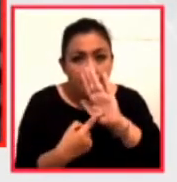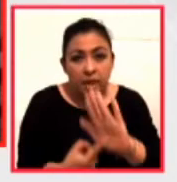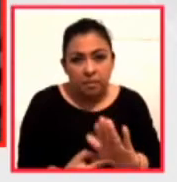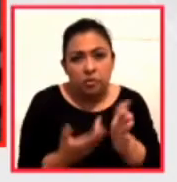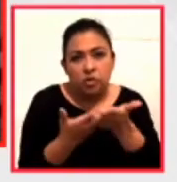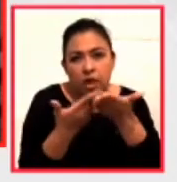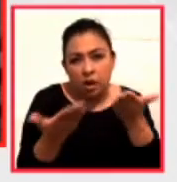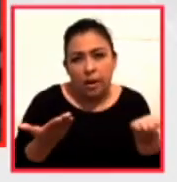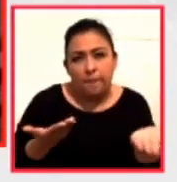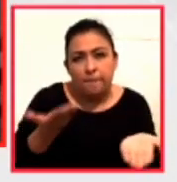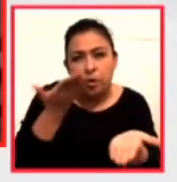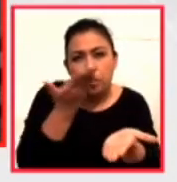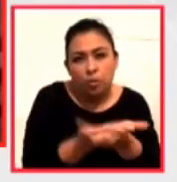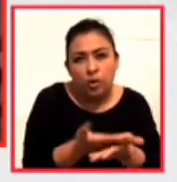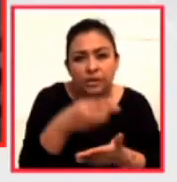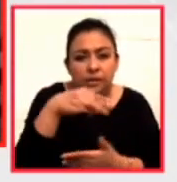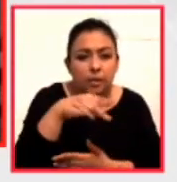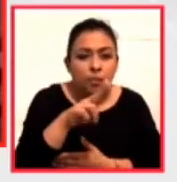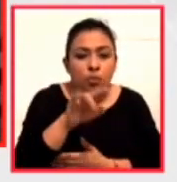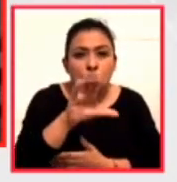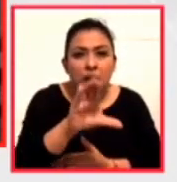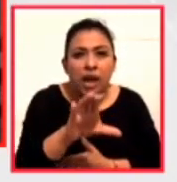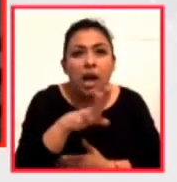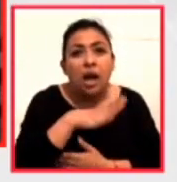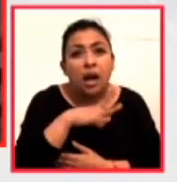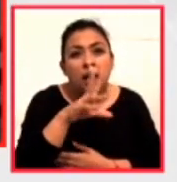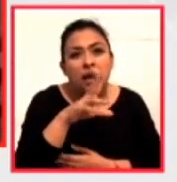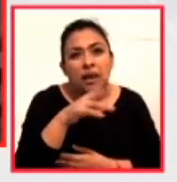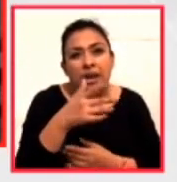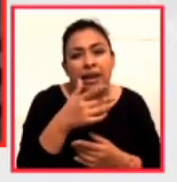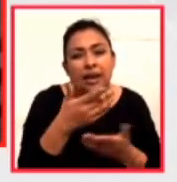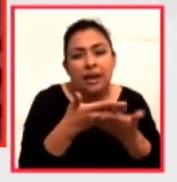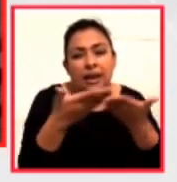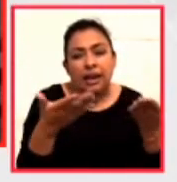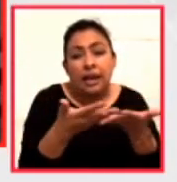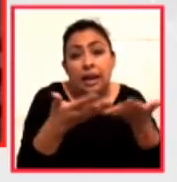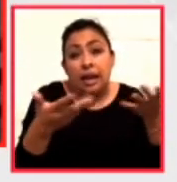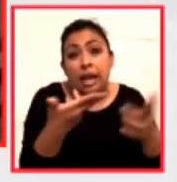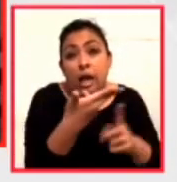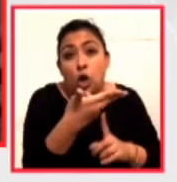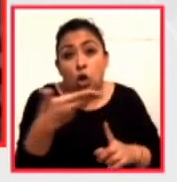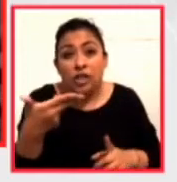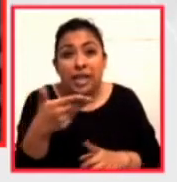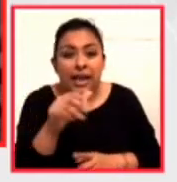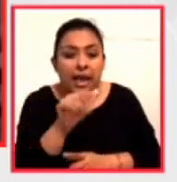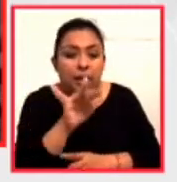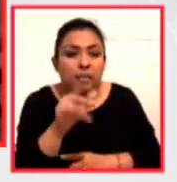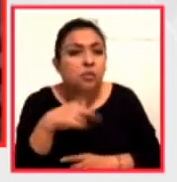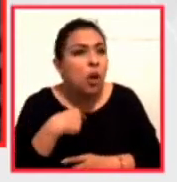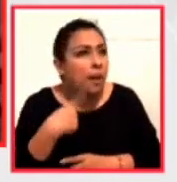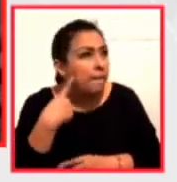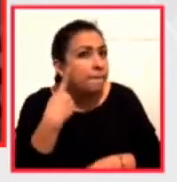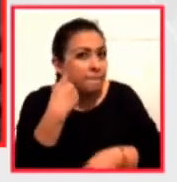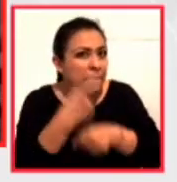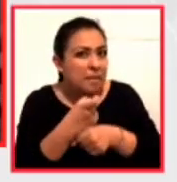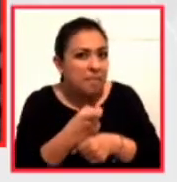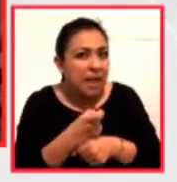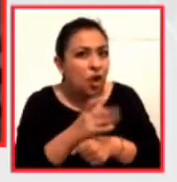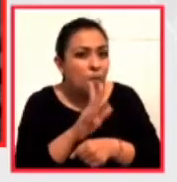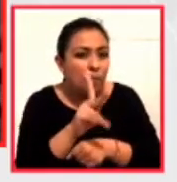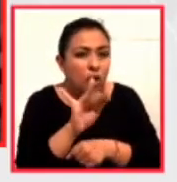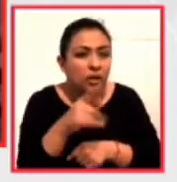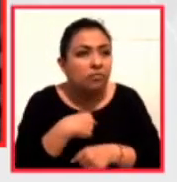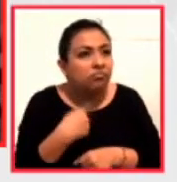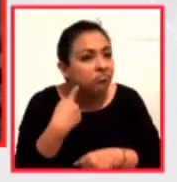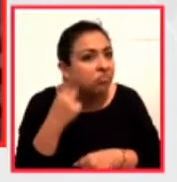esta propuesta que tiene el MAC a través del gran hotel abismo que me parece fascinante ya estuve la oportunidad de escuchar este primer podcast donde también el humor juega un papel